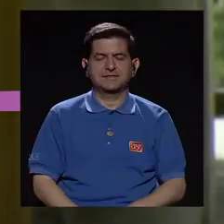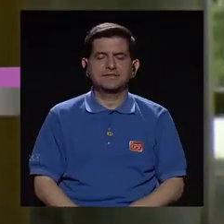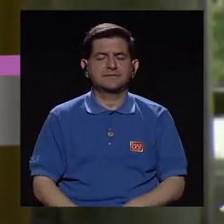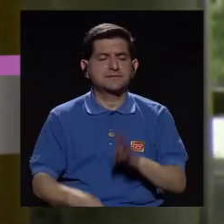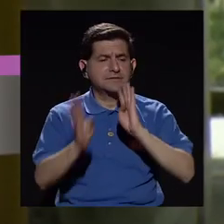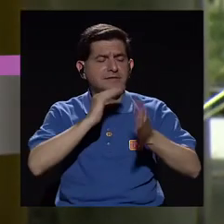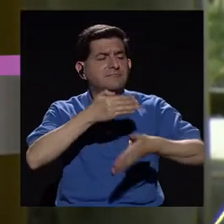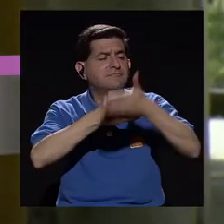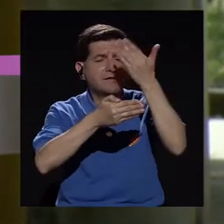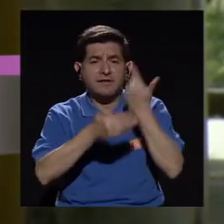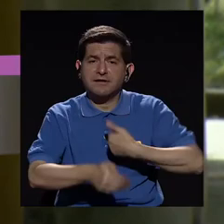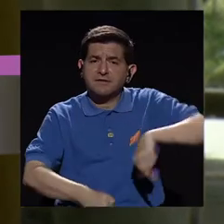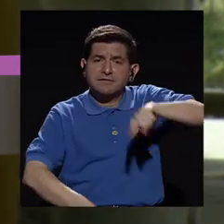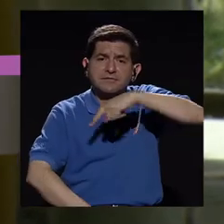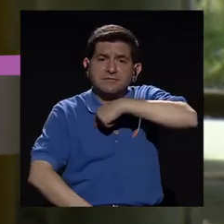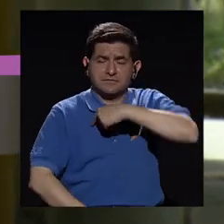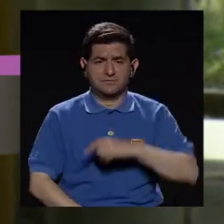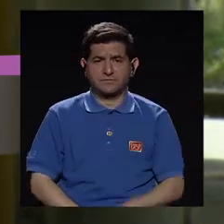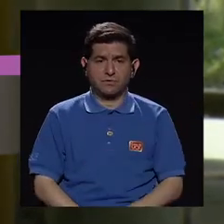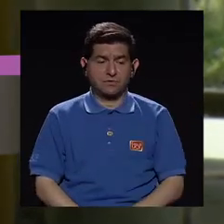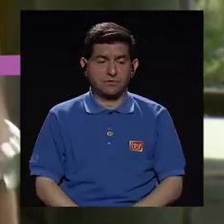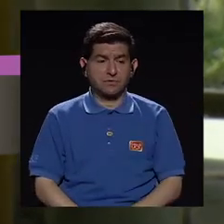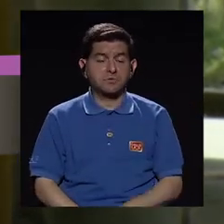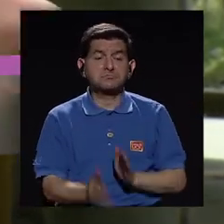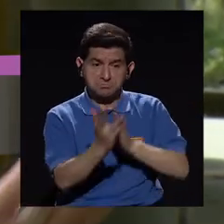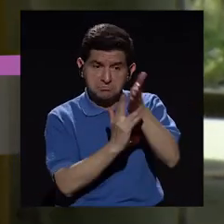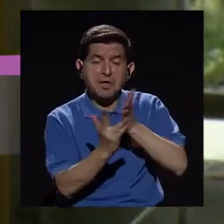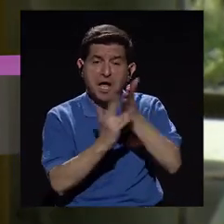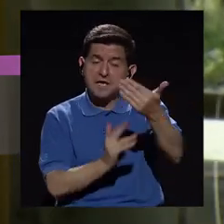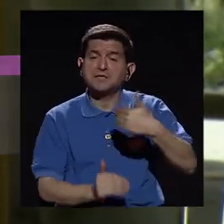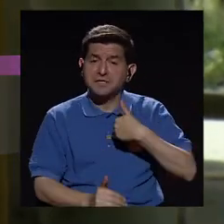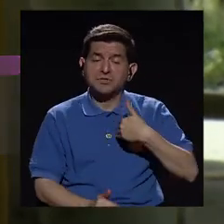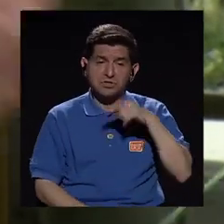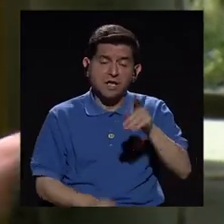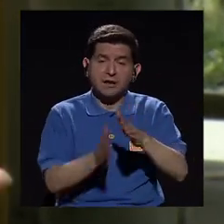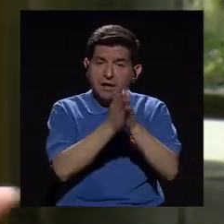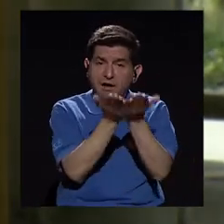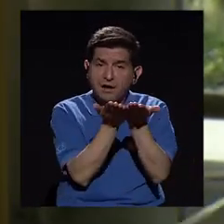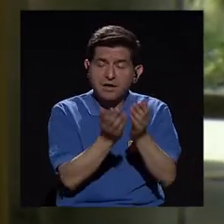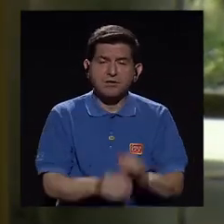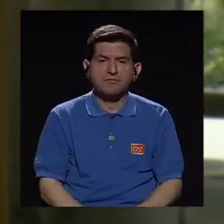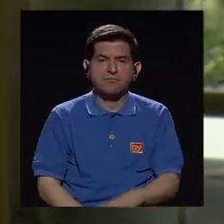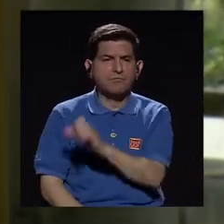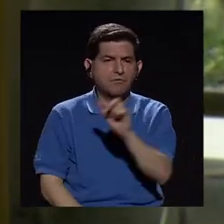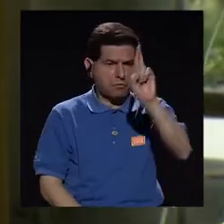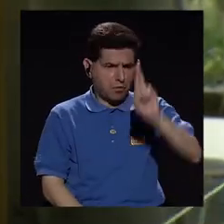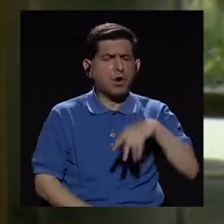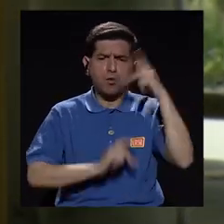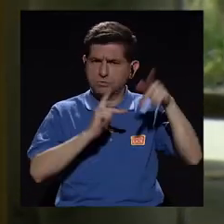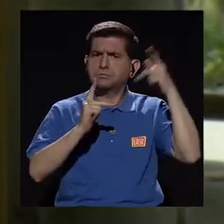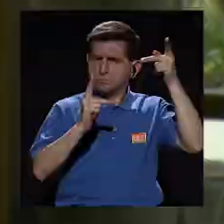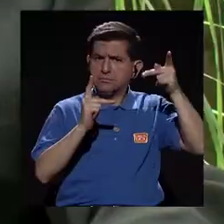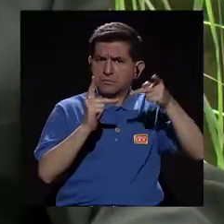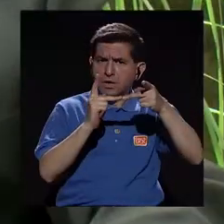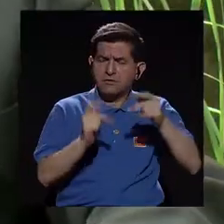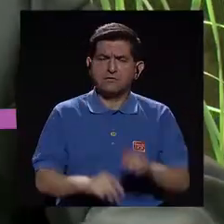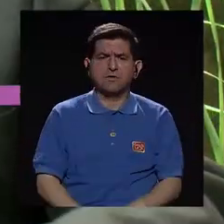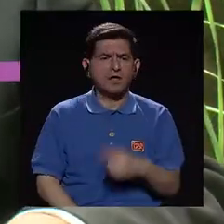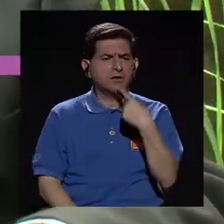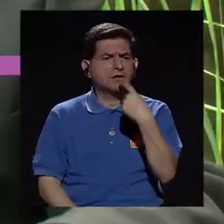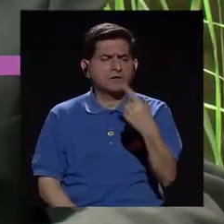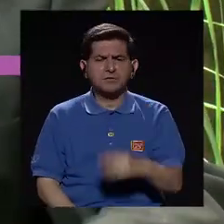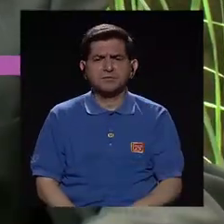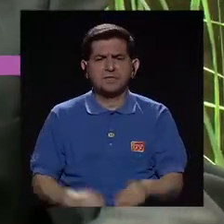Y don Carlos, estábamos conversando anteriormente que definitivamente está nuestro acceso a conseguir esos libros. En Costa Rica perfectamente. Le